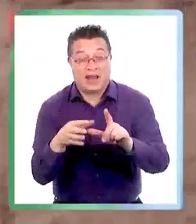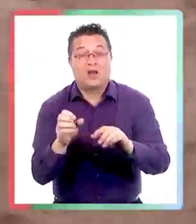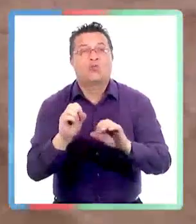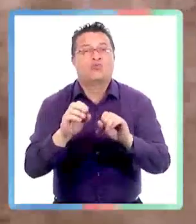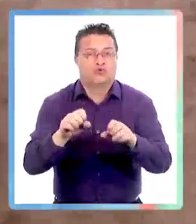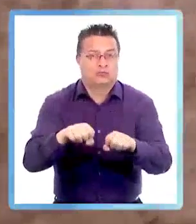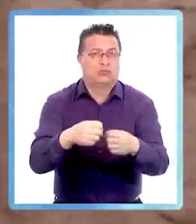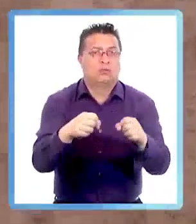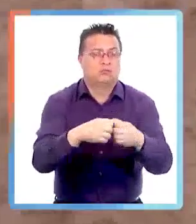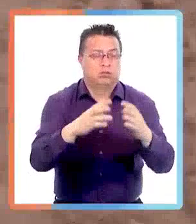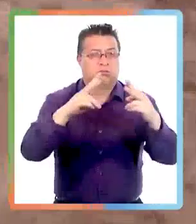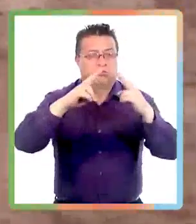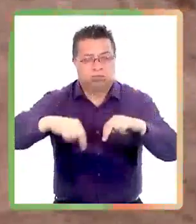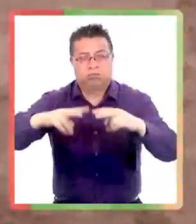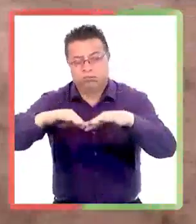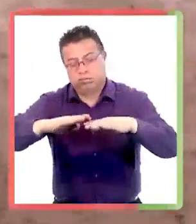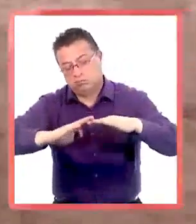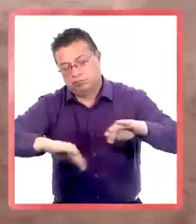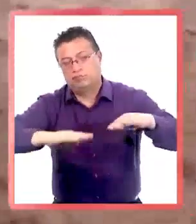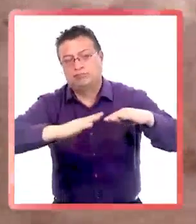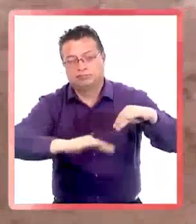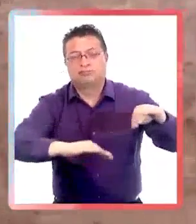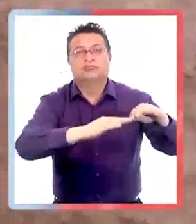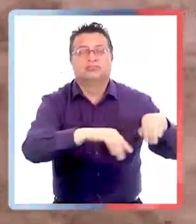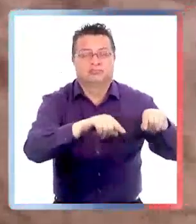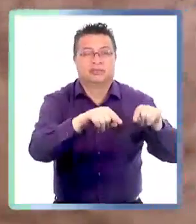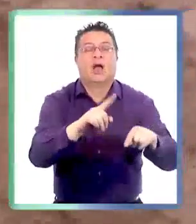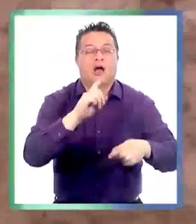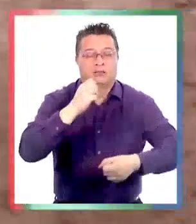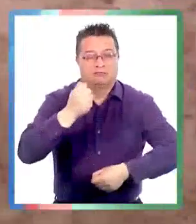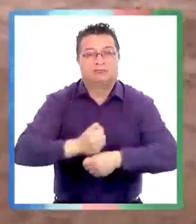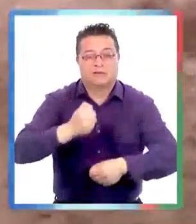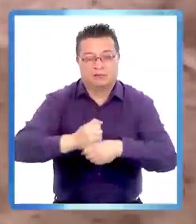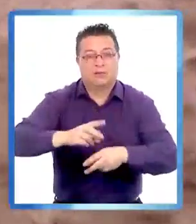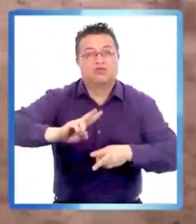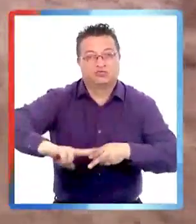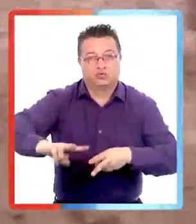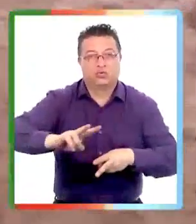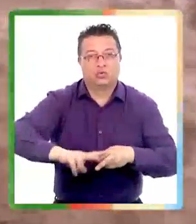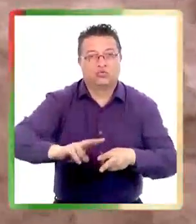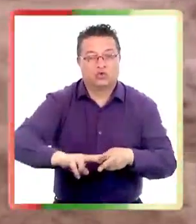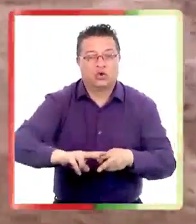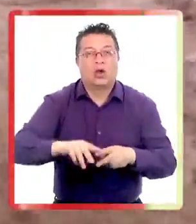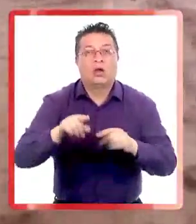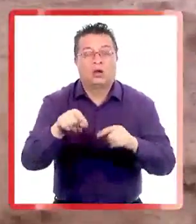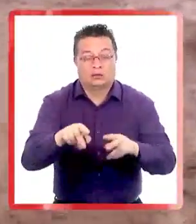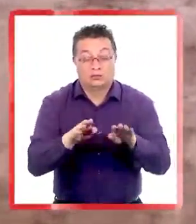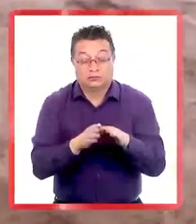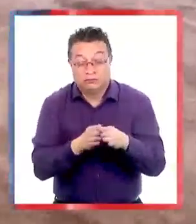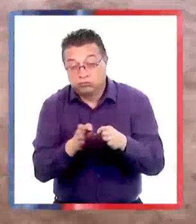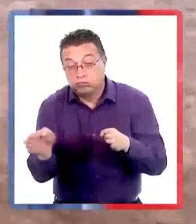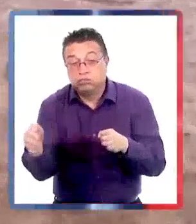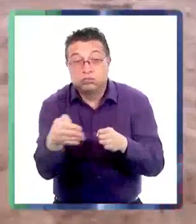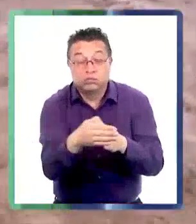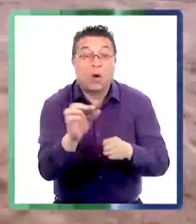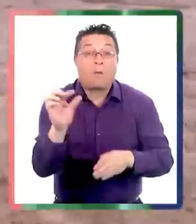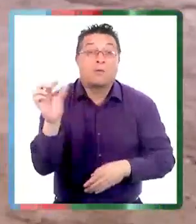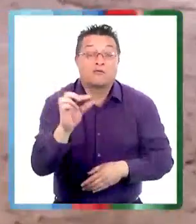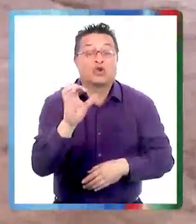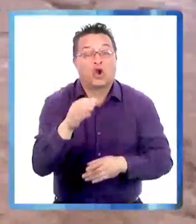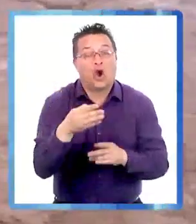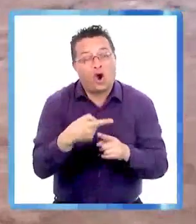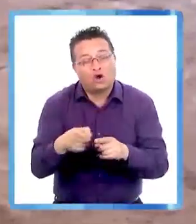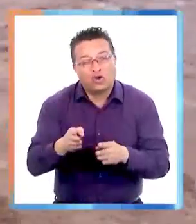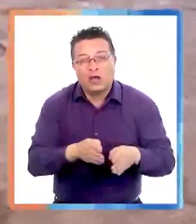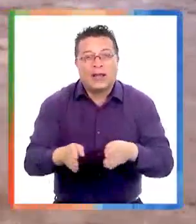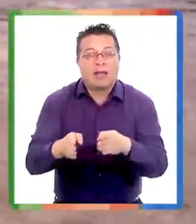varias afectaciones con derrumbes y socavones en los cuales se está trabajando en soluciones ya sean bypass provisorios o rutas